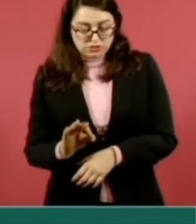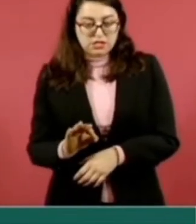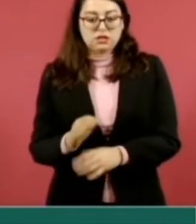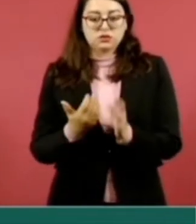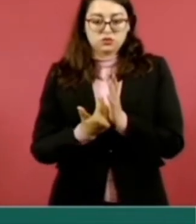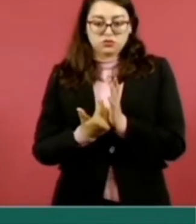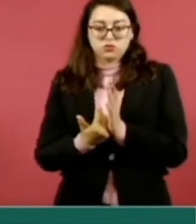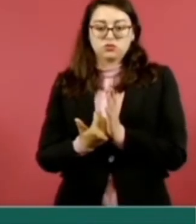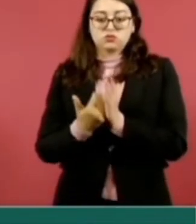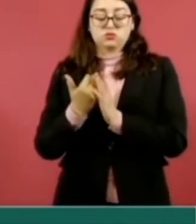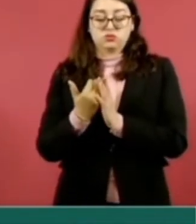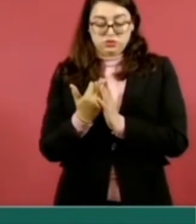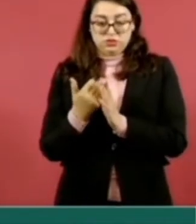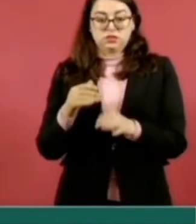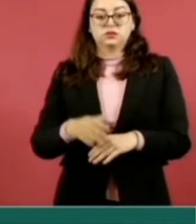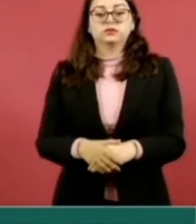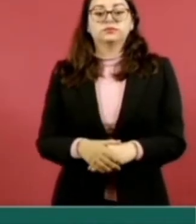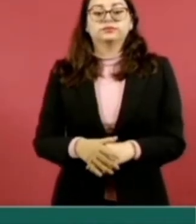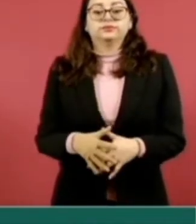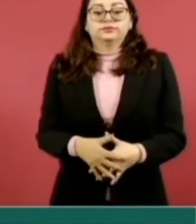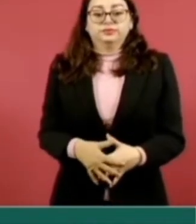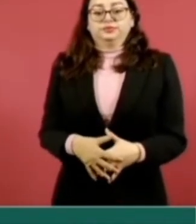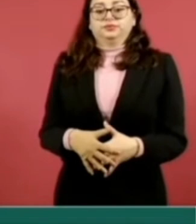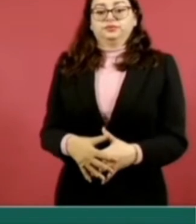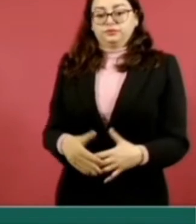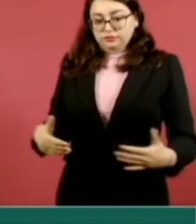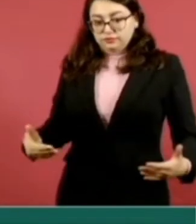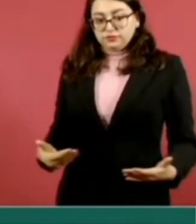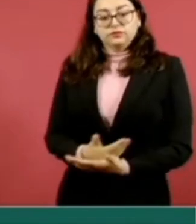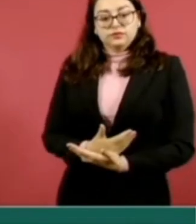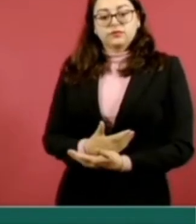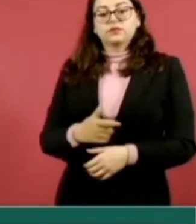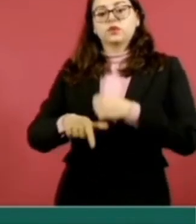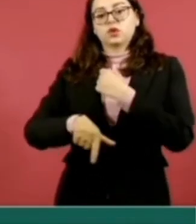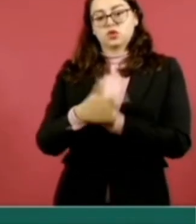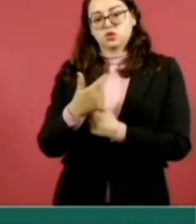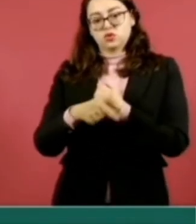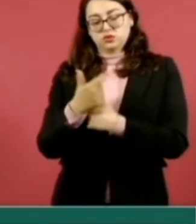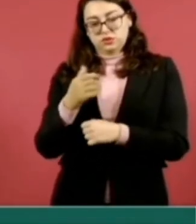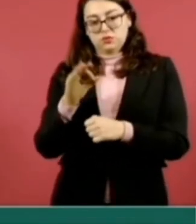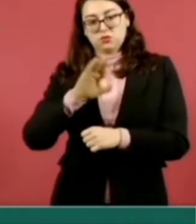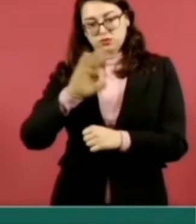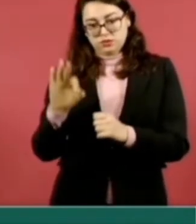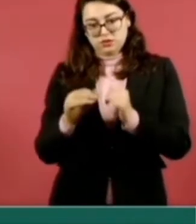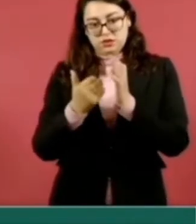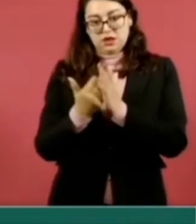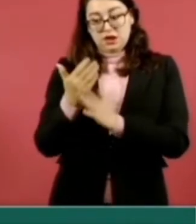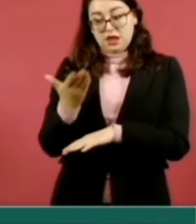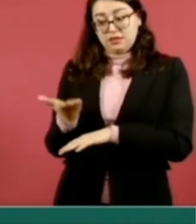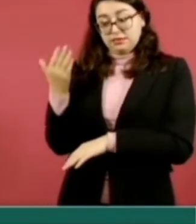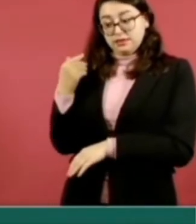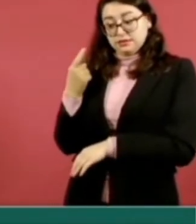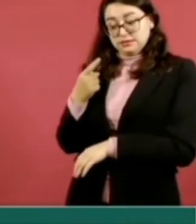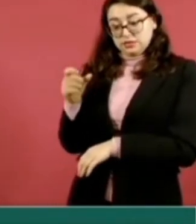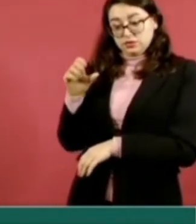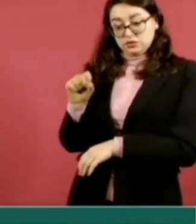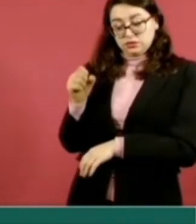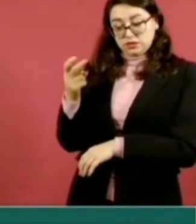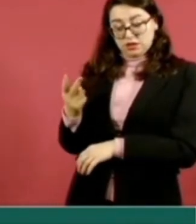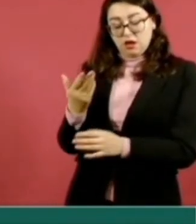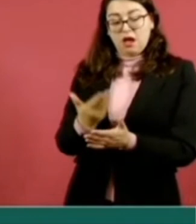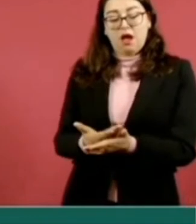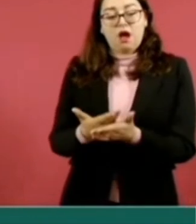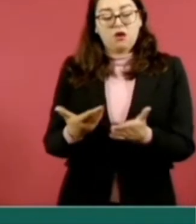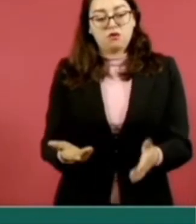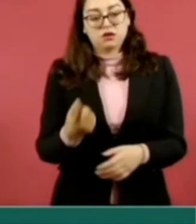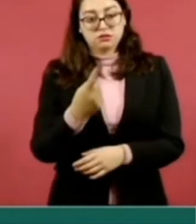Morelos del 48 por ciento. Los partos tuvieron un incremento del 12 por ciento, pasando de 162 a 181 partos